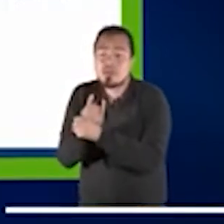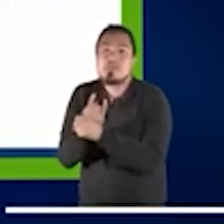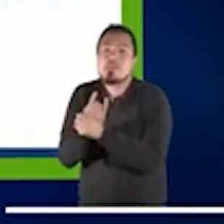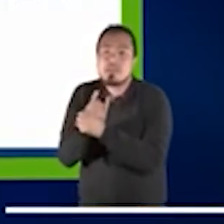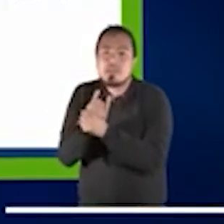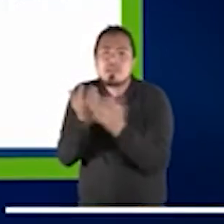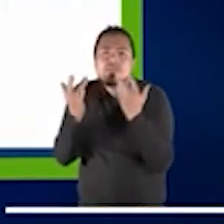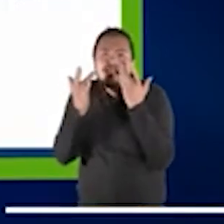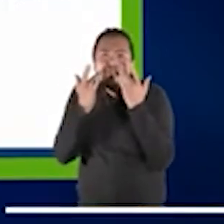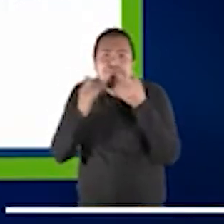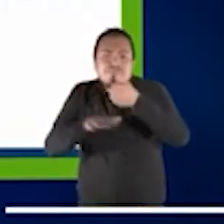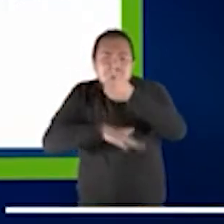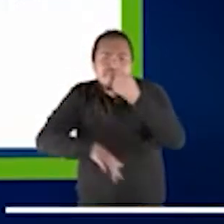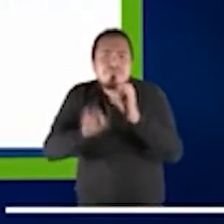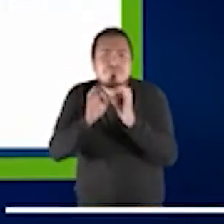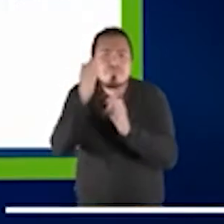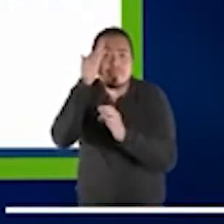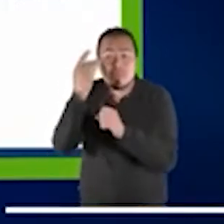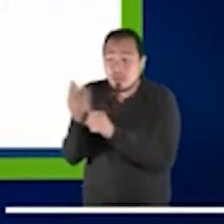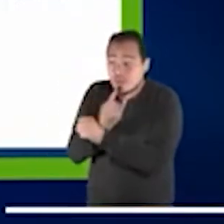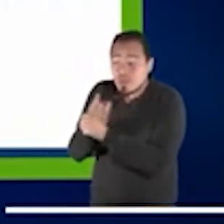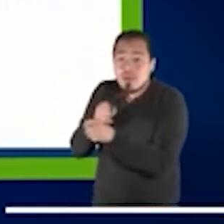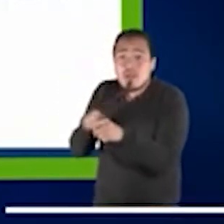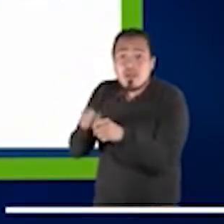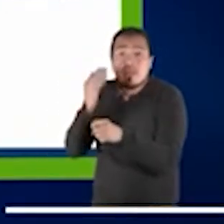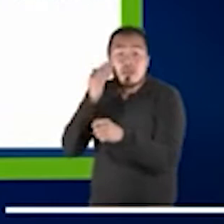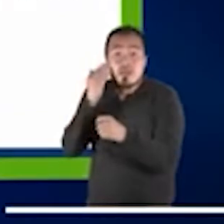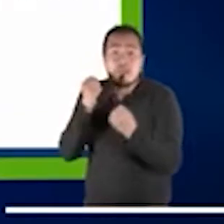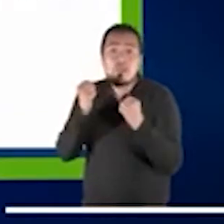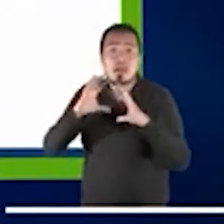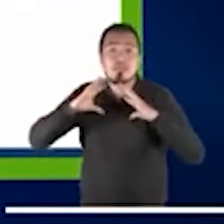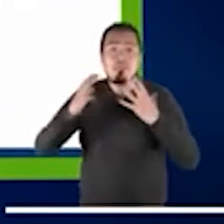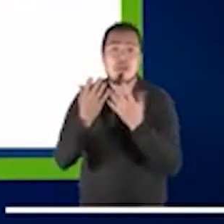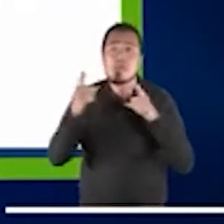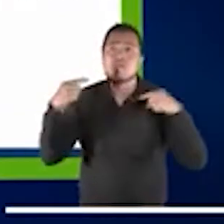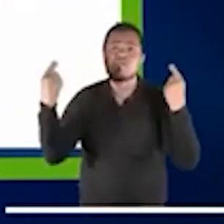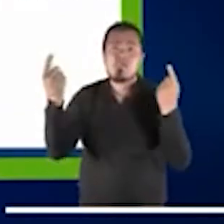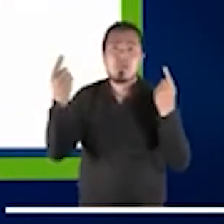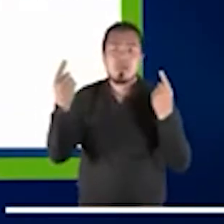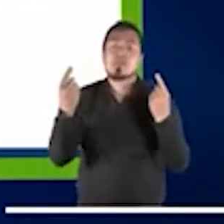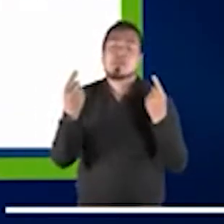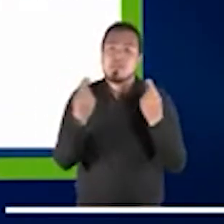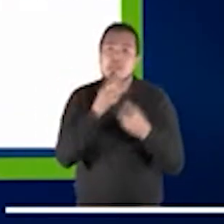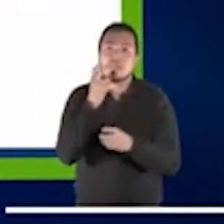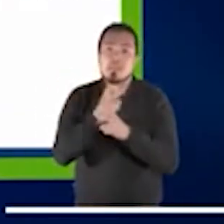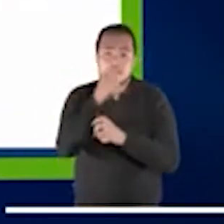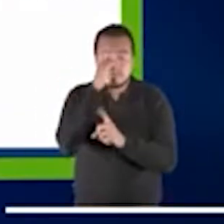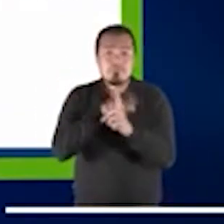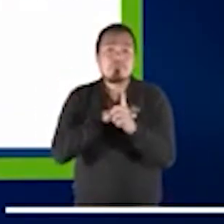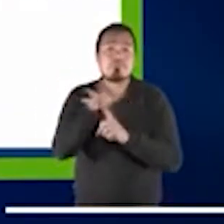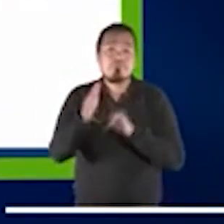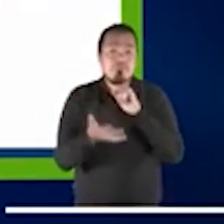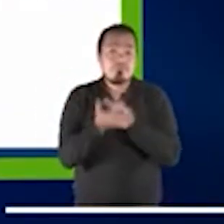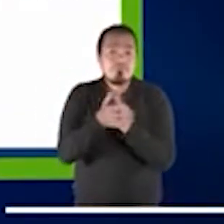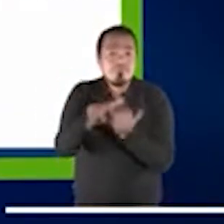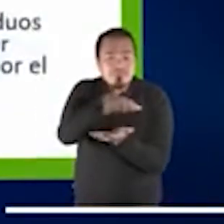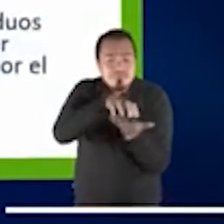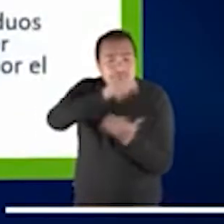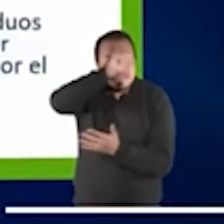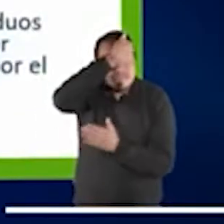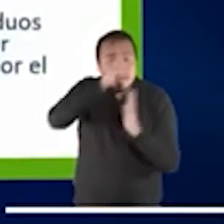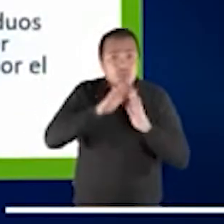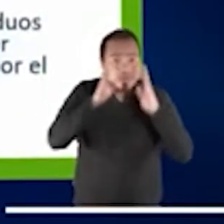muy complicados de desarrollar en algunas partes del mundo y en algunos centros específicos.